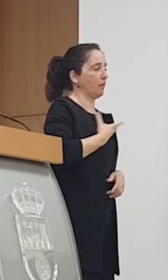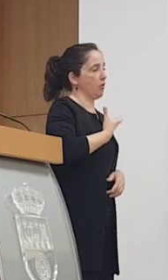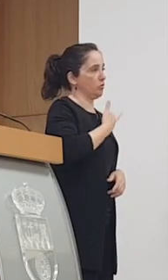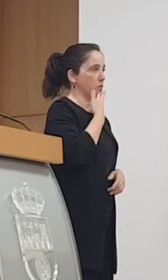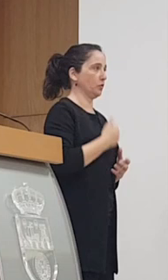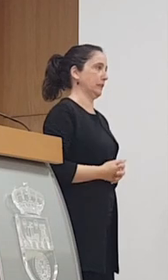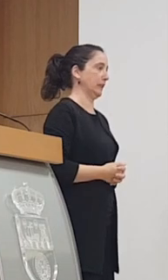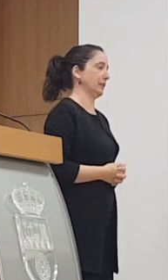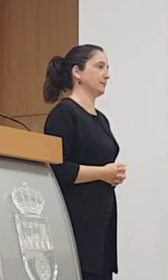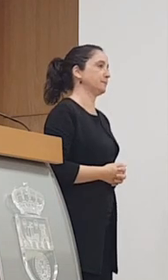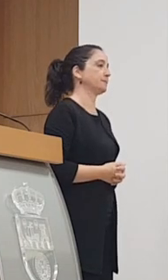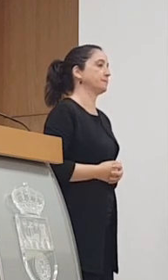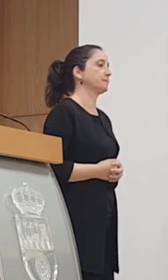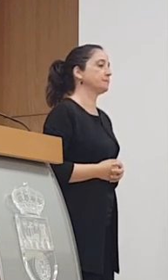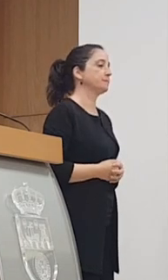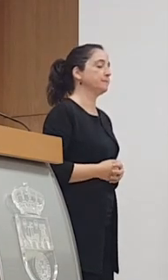Ayuntamiento de Santander